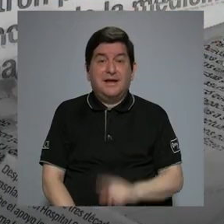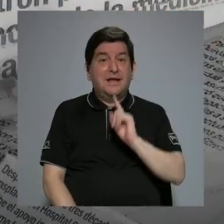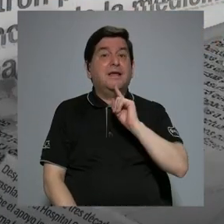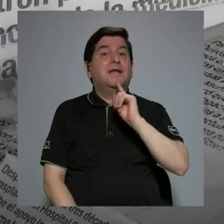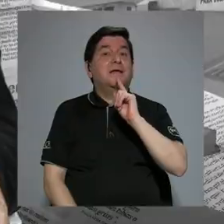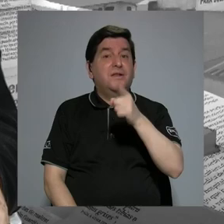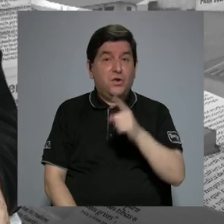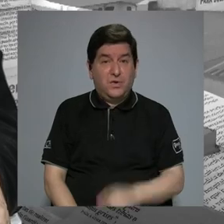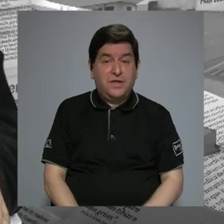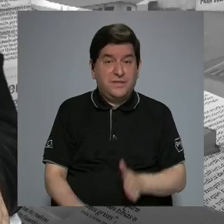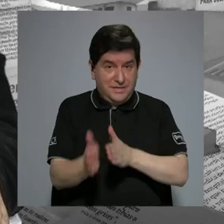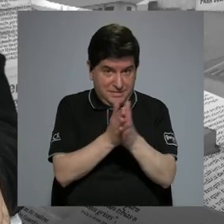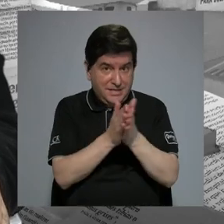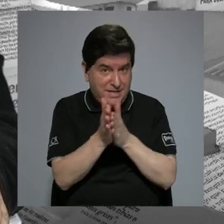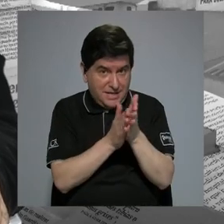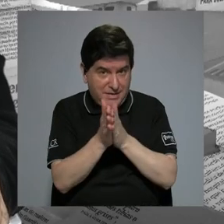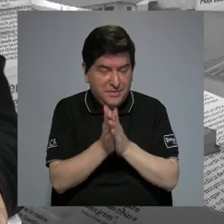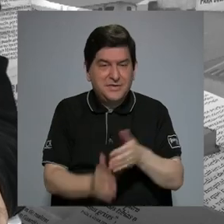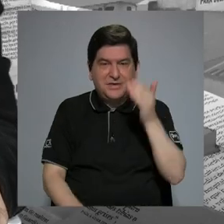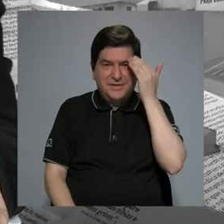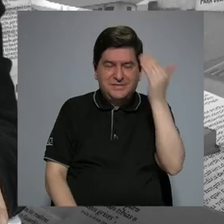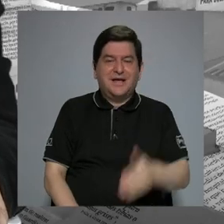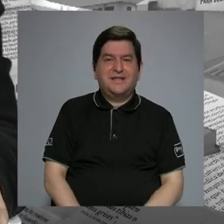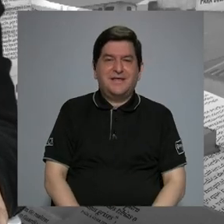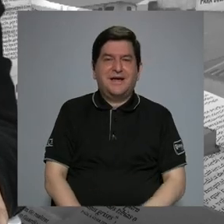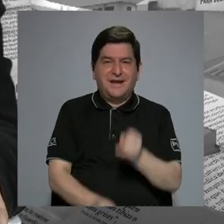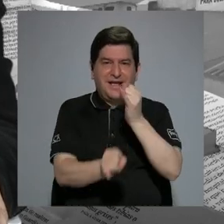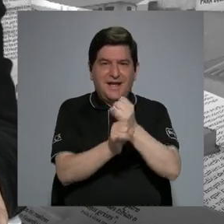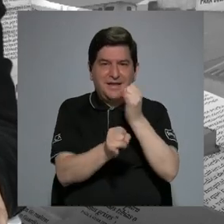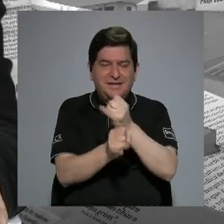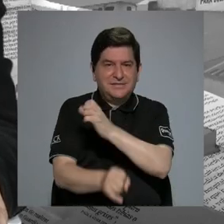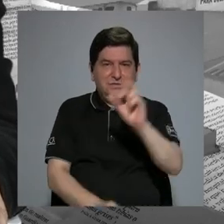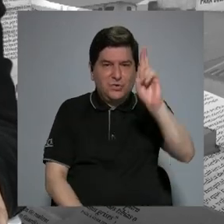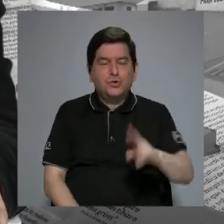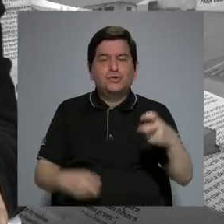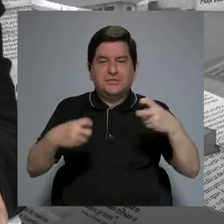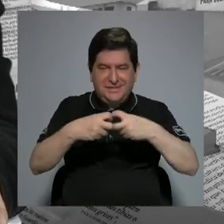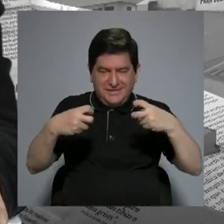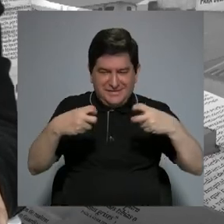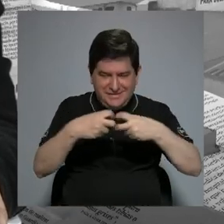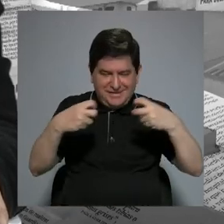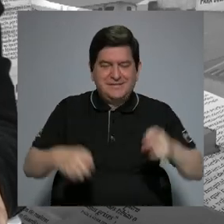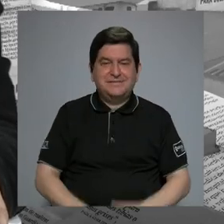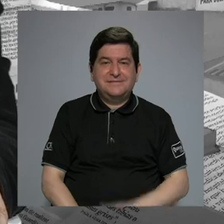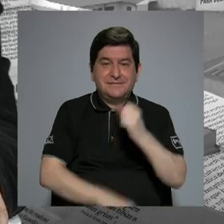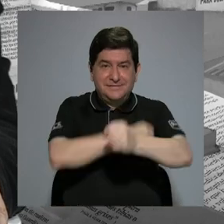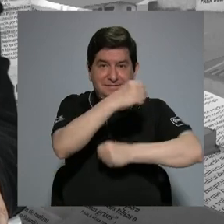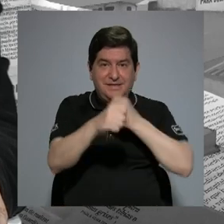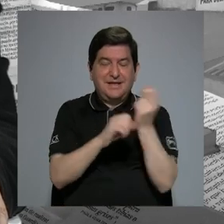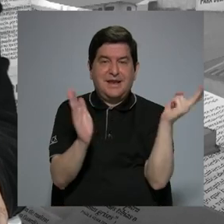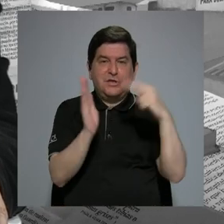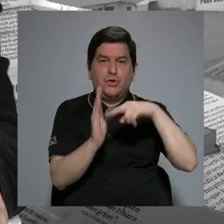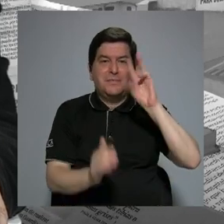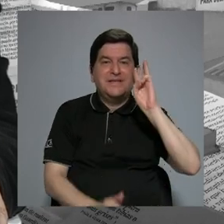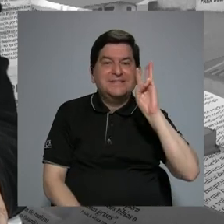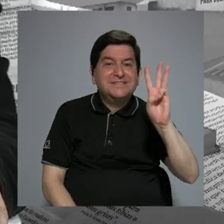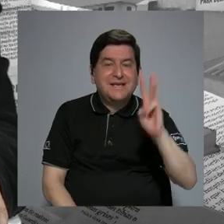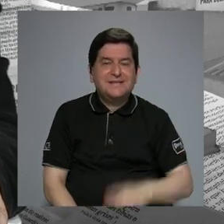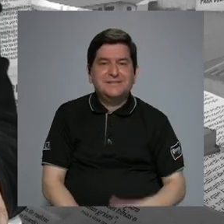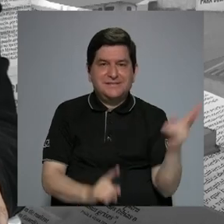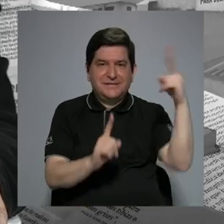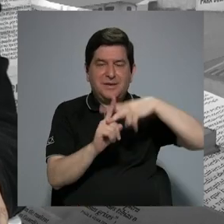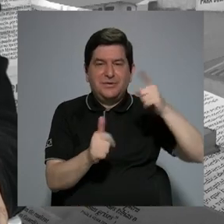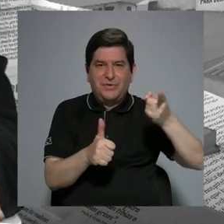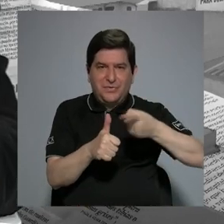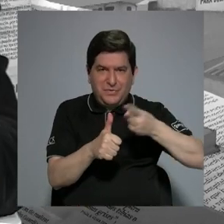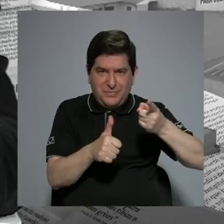dice, Alejandro, y quiero aprovechar para saludar al Instituto Costarricense de Electricidad, que en el año 2006 aplicó